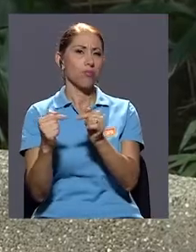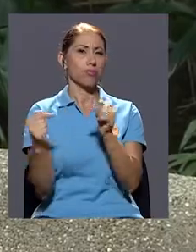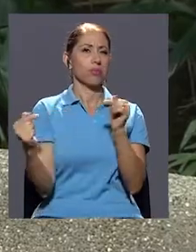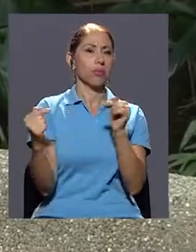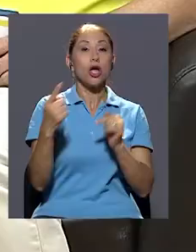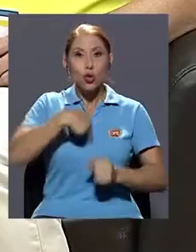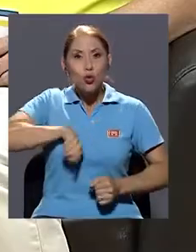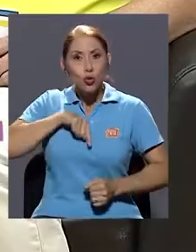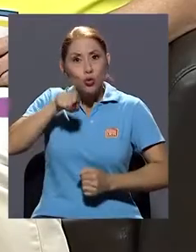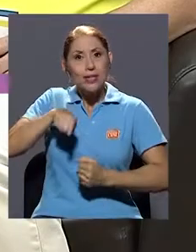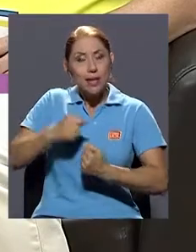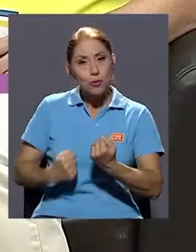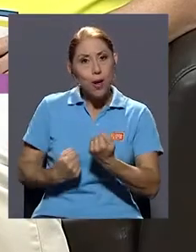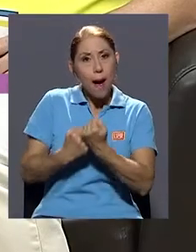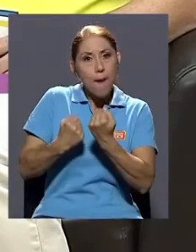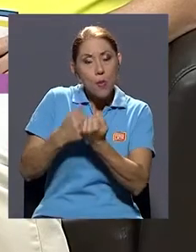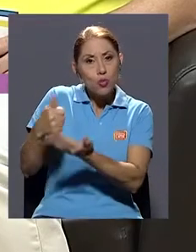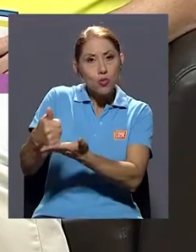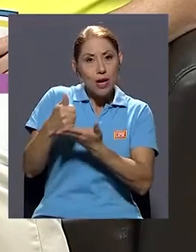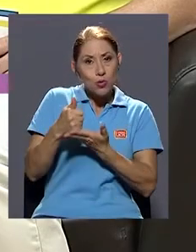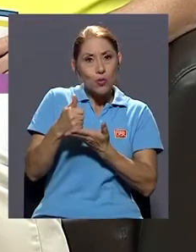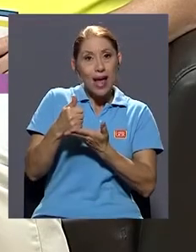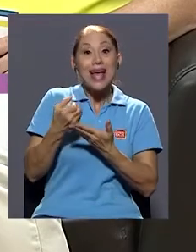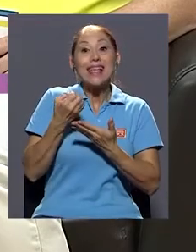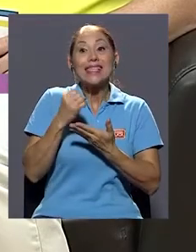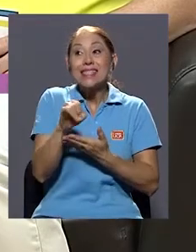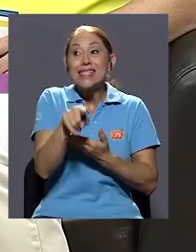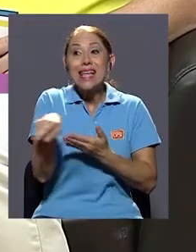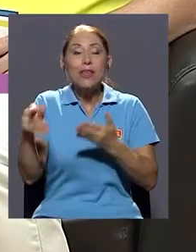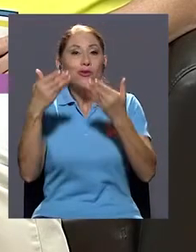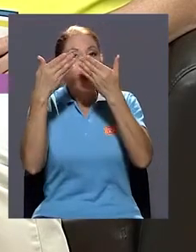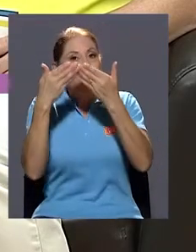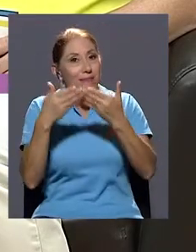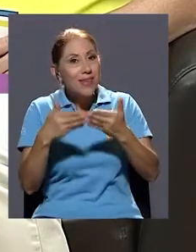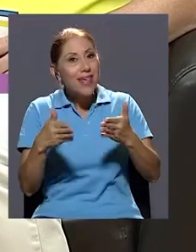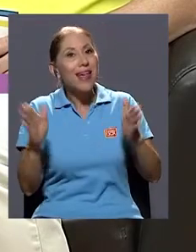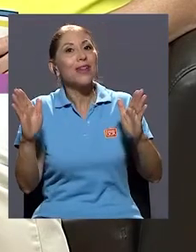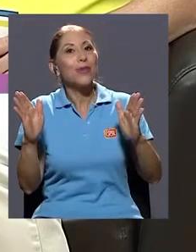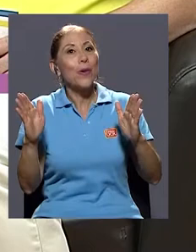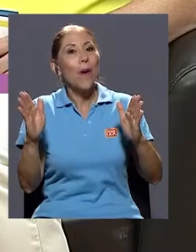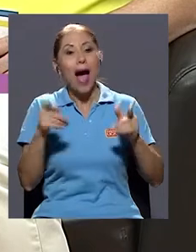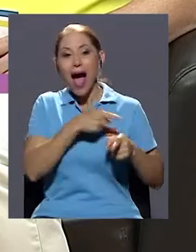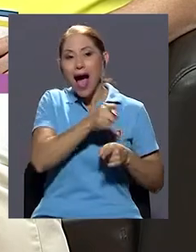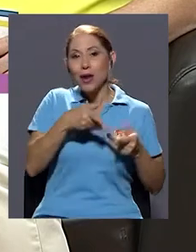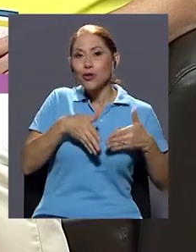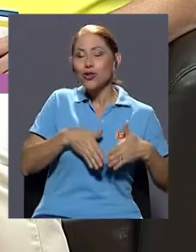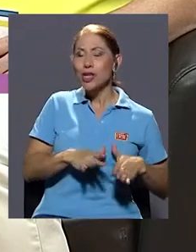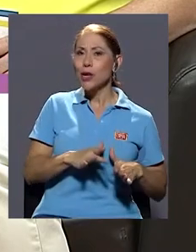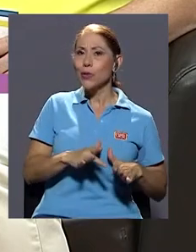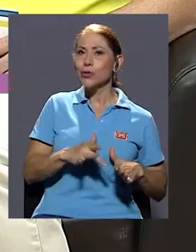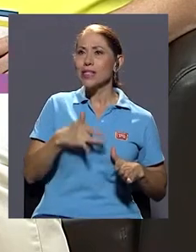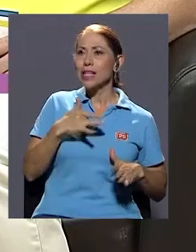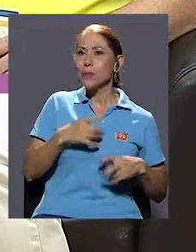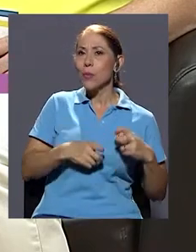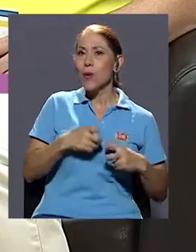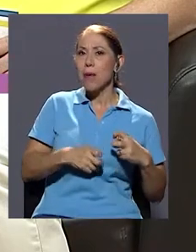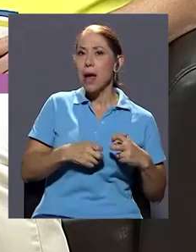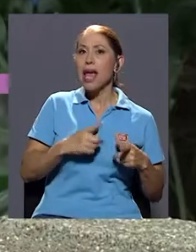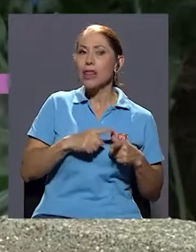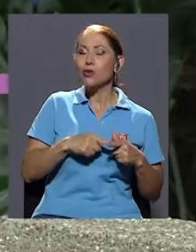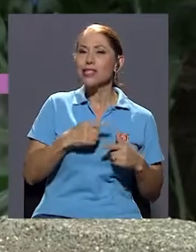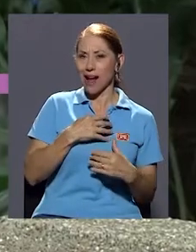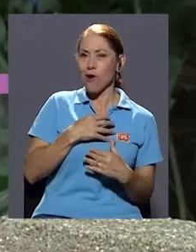y ayuda. Si el canal está abierto ante un problema, los hijos y las hijas sienten la confianza y llegan.